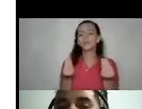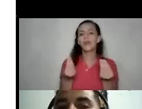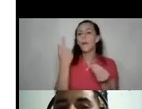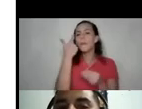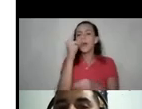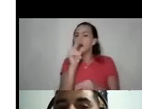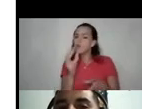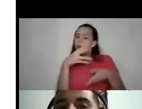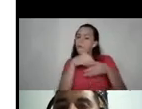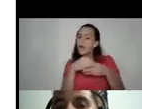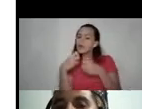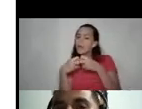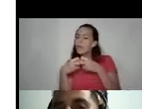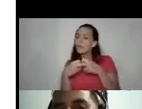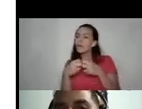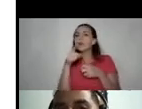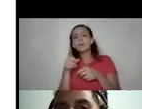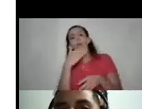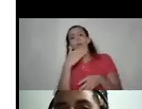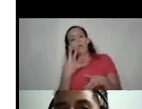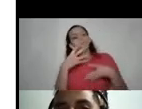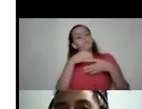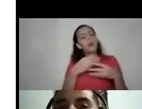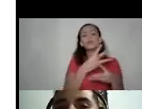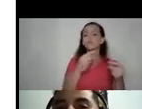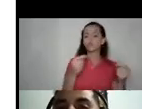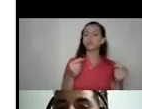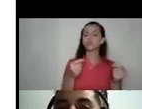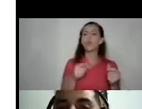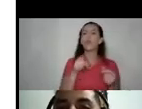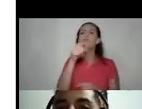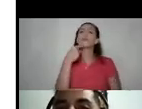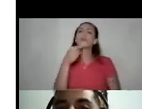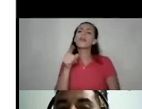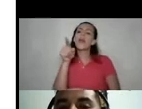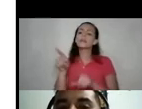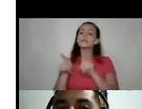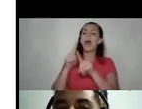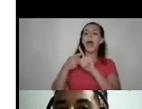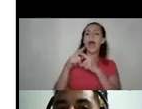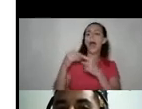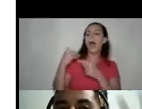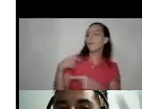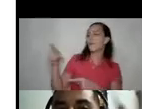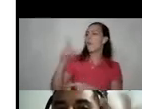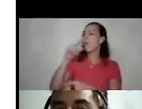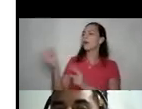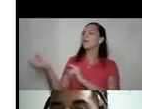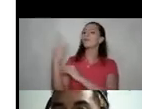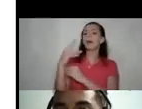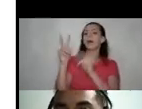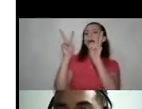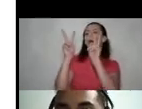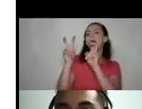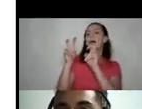ser parte del problema y también ser parte de la solución? ¿qué le está diciendo usted a ese compa que por whatsapp le manda entre comillas un